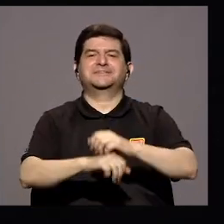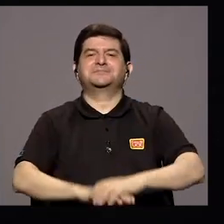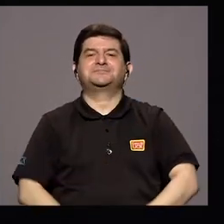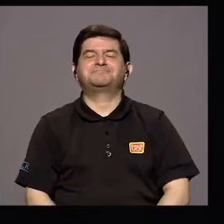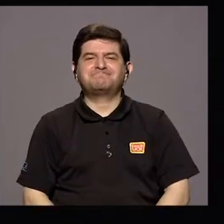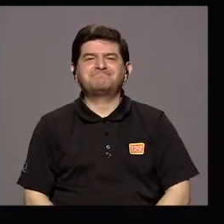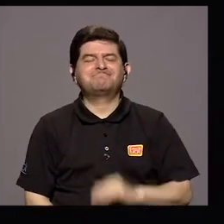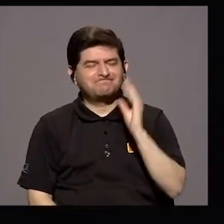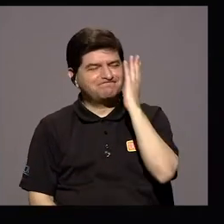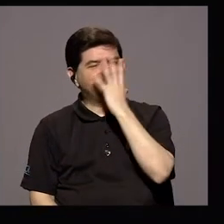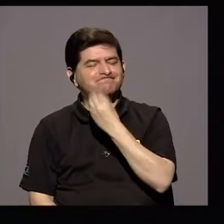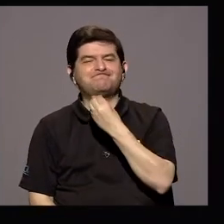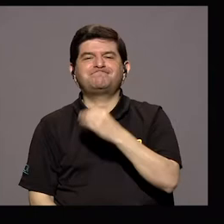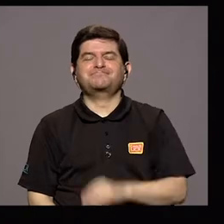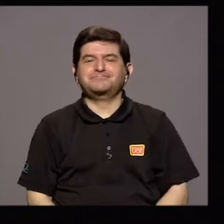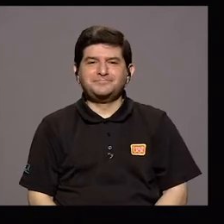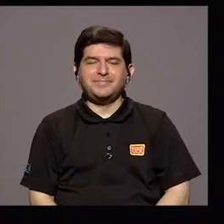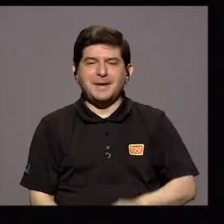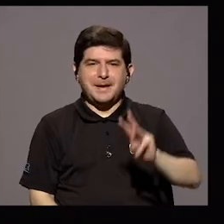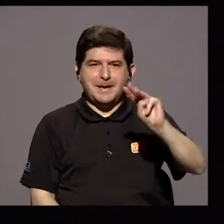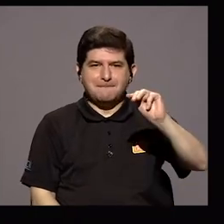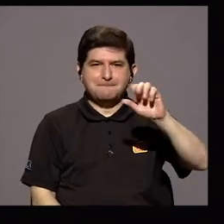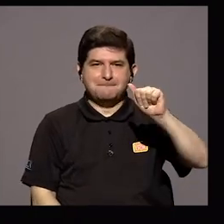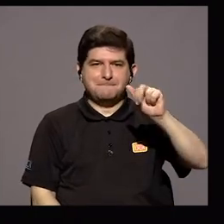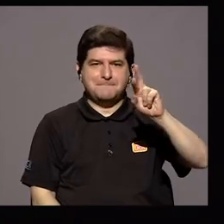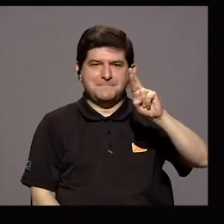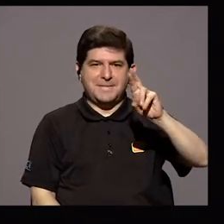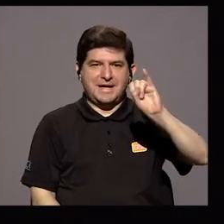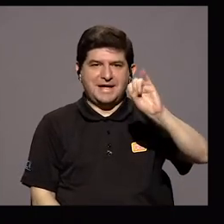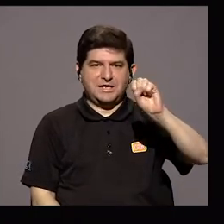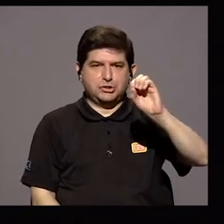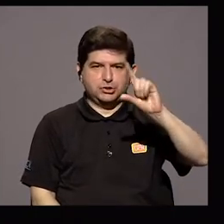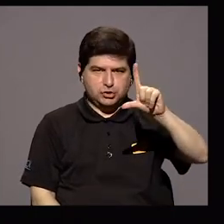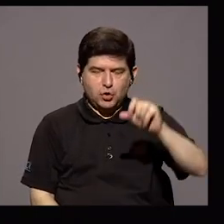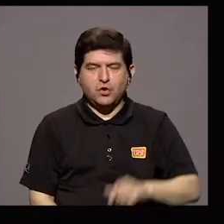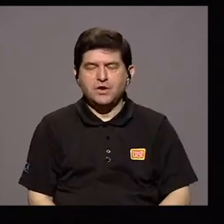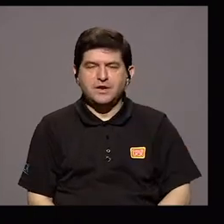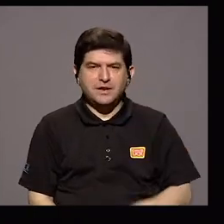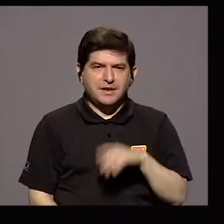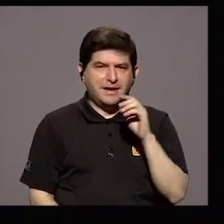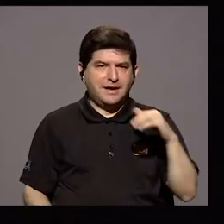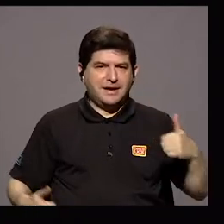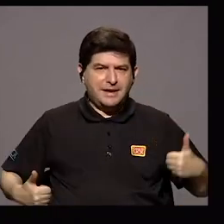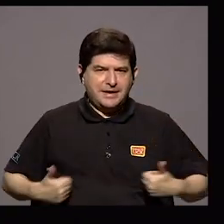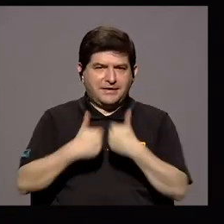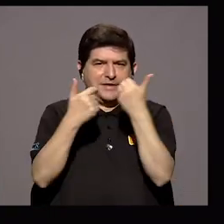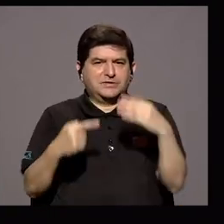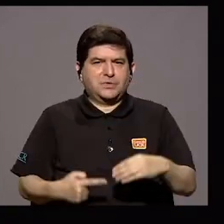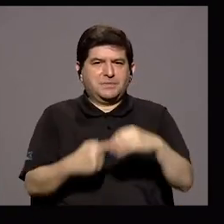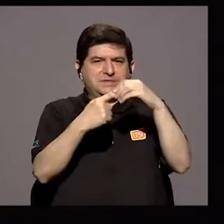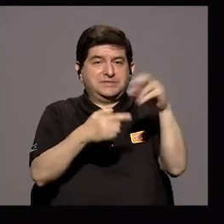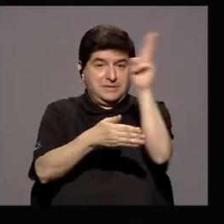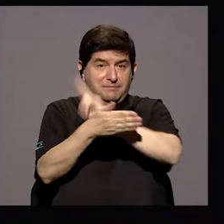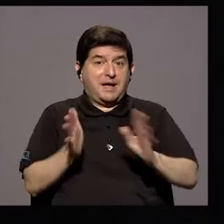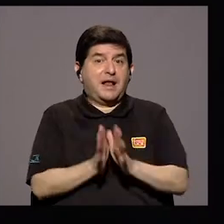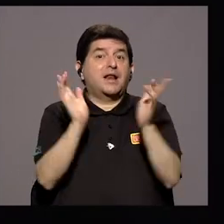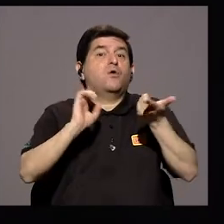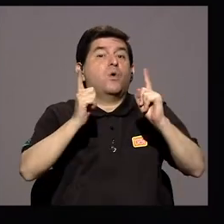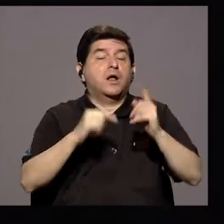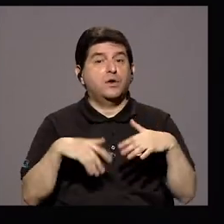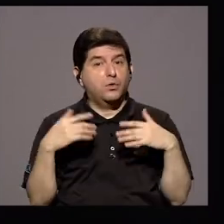Qué lindo, doña Marisol, ¿cuál es el desafío más grande que enfrenta la universidad pública? Oh,